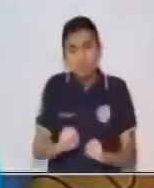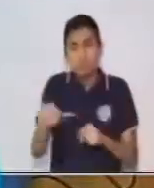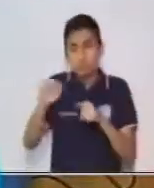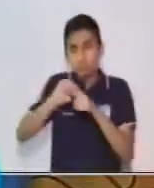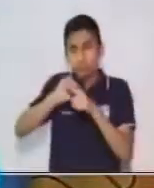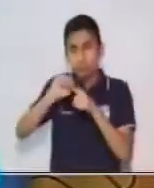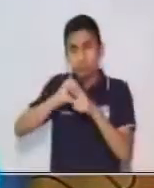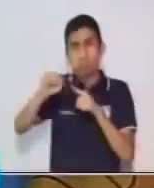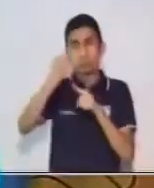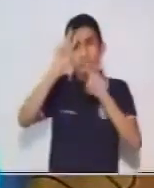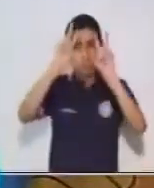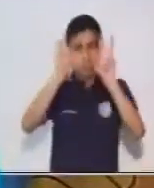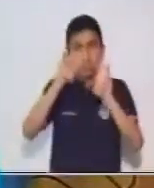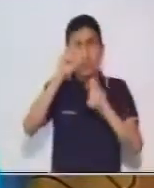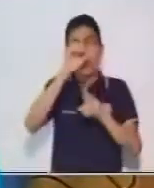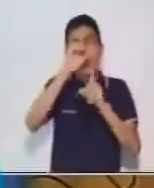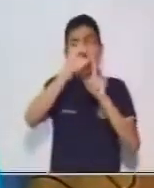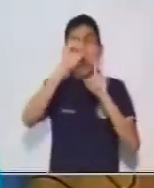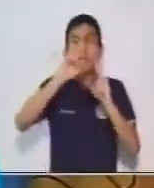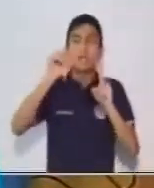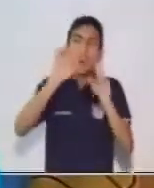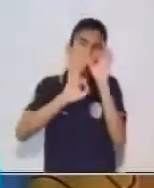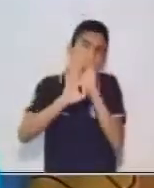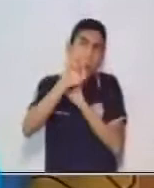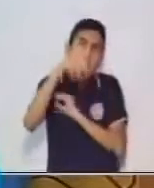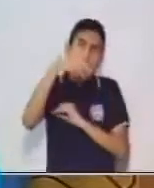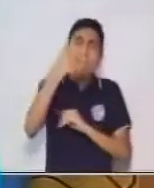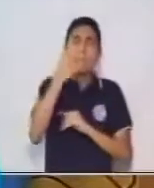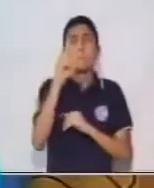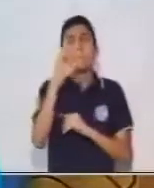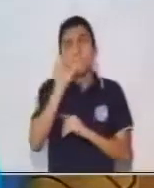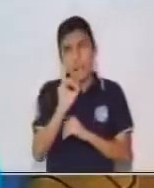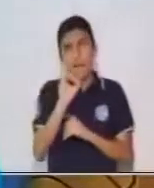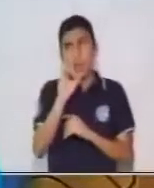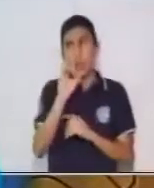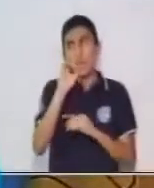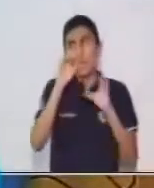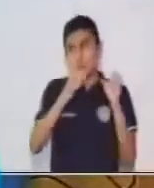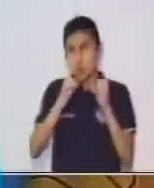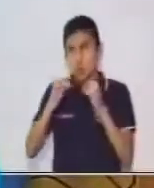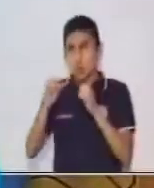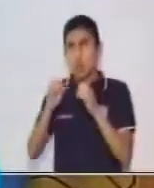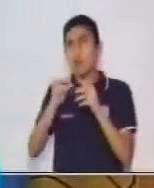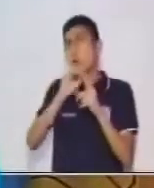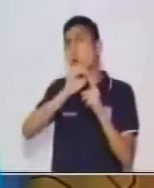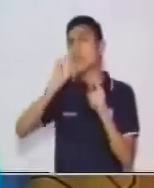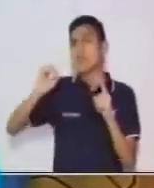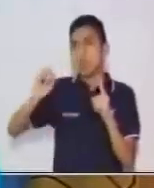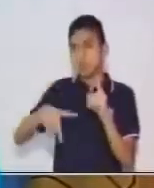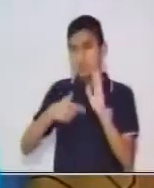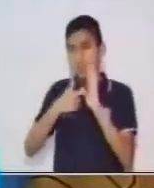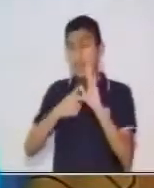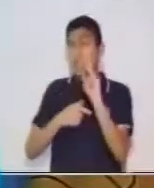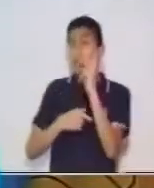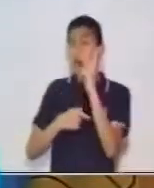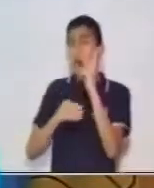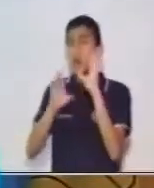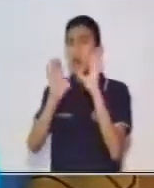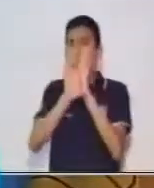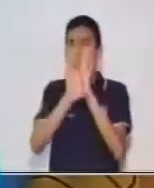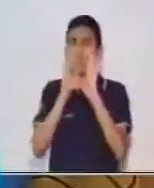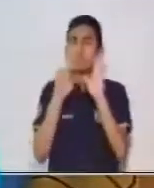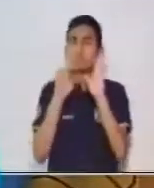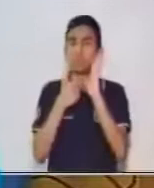nuestras oraciones o nuestra macroestructura de las oraciones compuestas. Y el segundo ejemplo diría